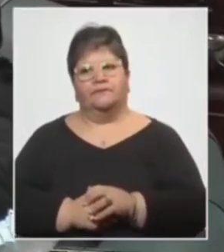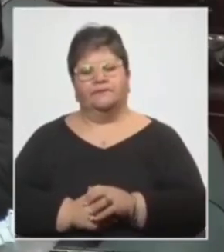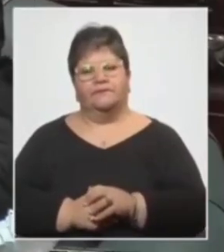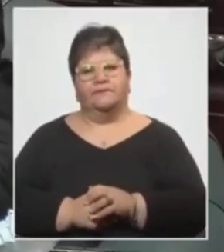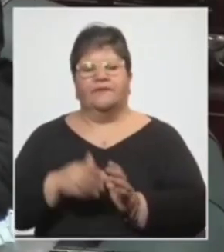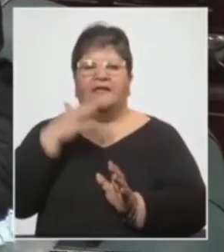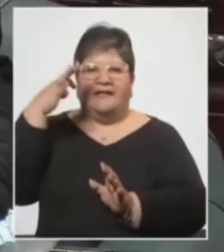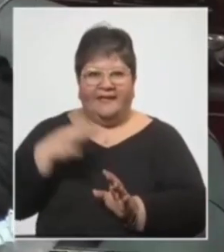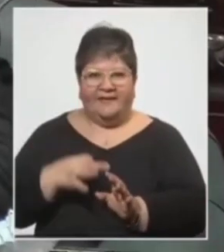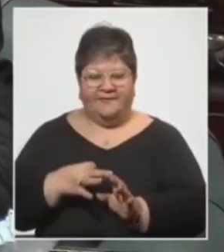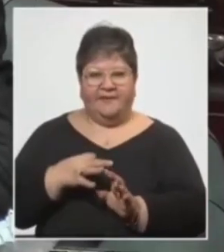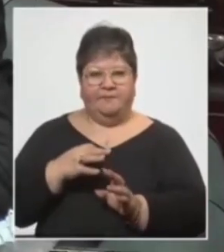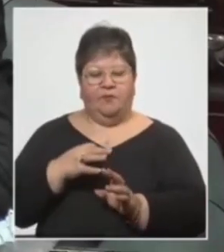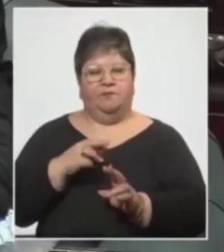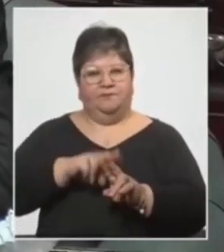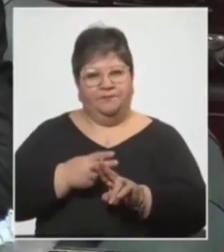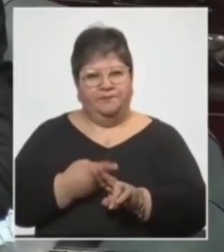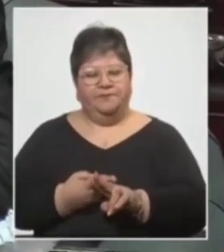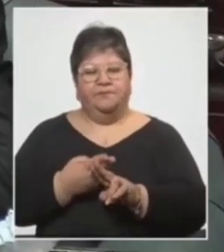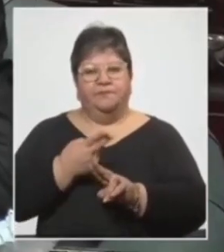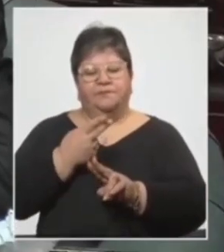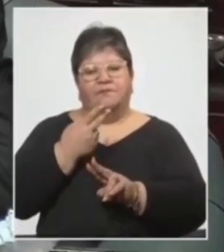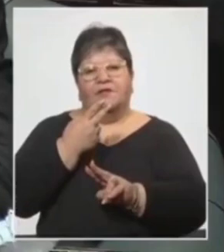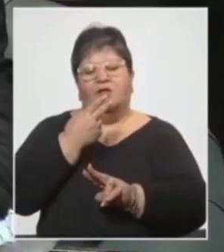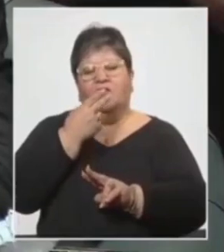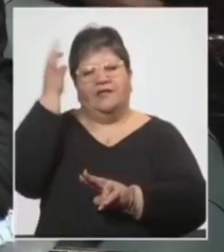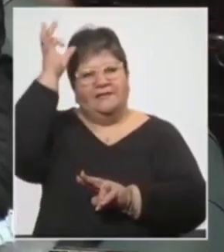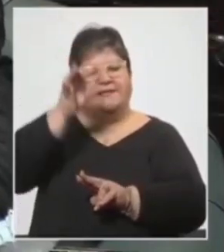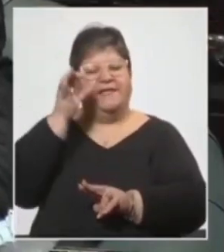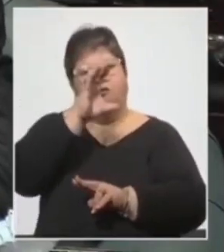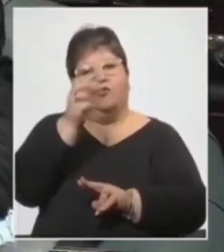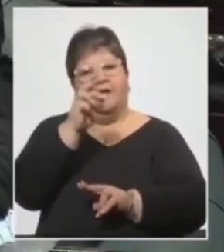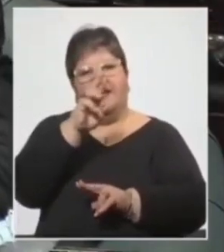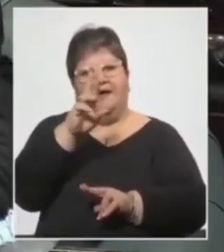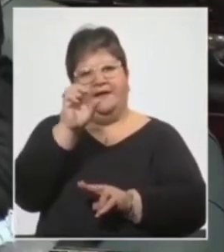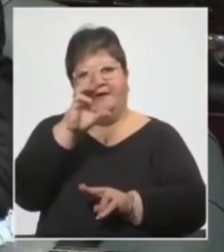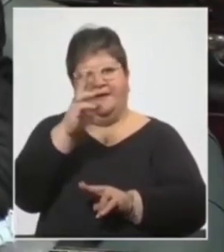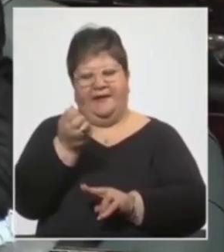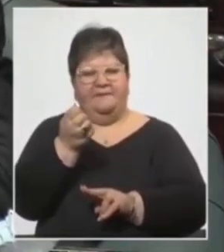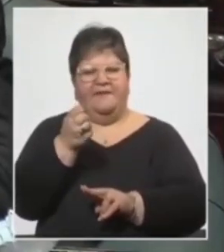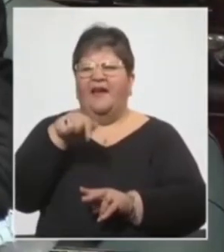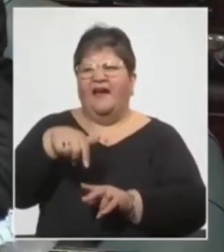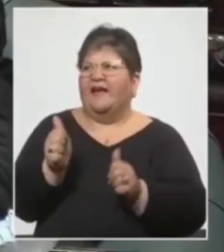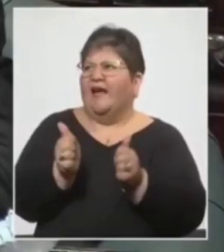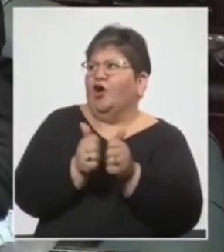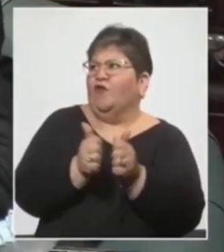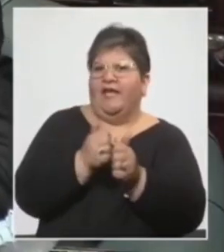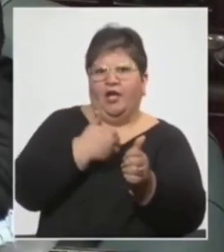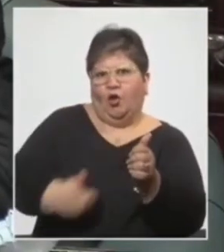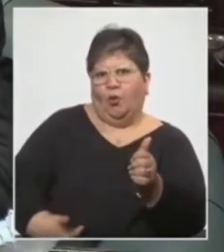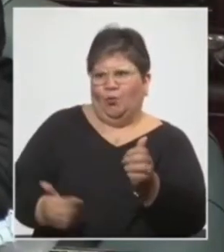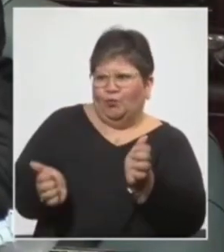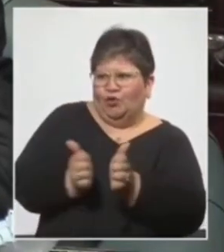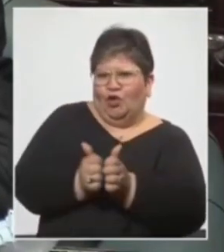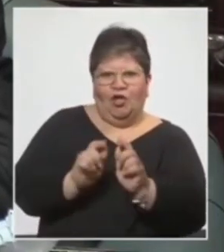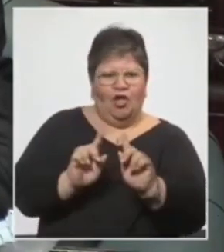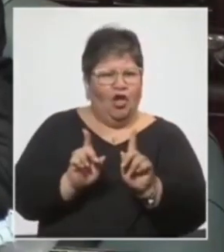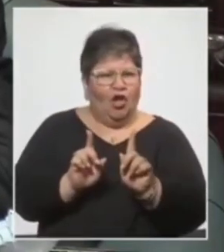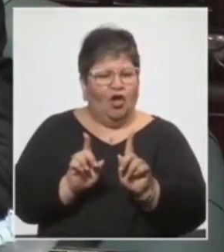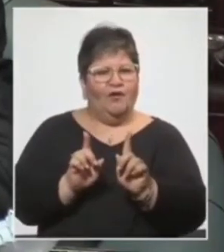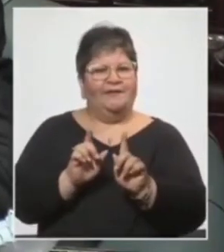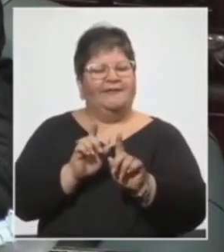Reafirmo lo que decía el Senador Carrera, acá no está planteado ningún tipo de co-gobierno. La responsabilidad de la